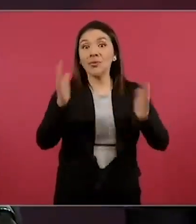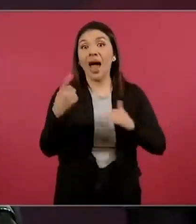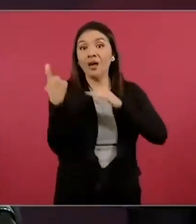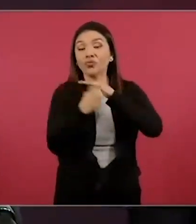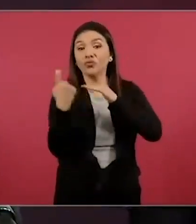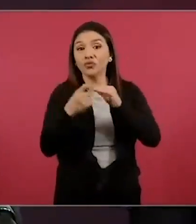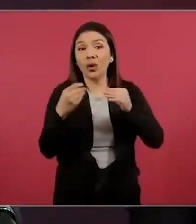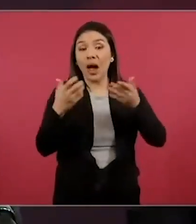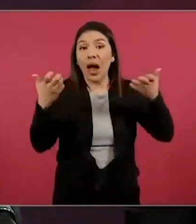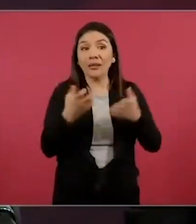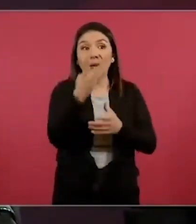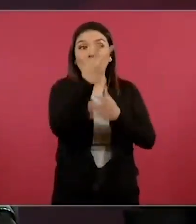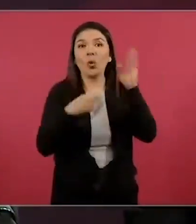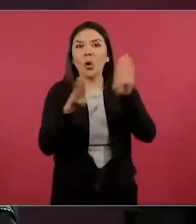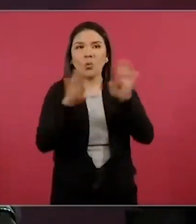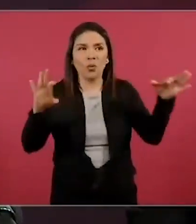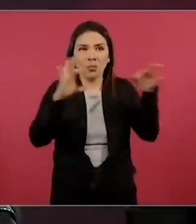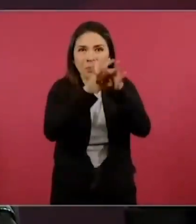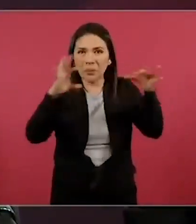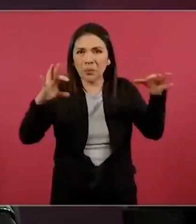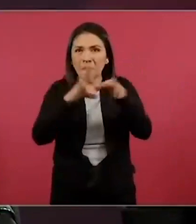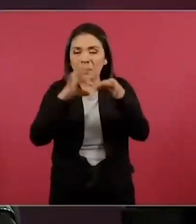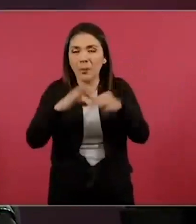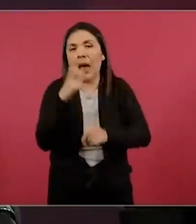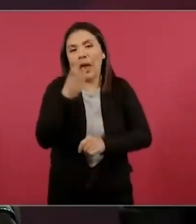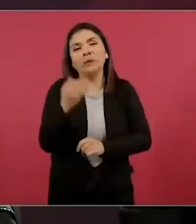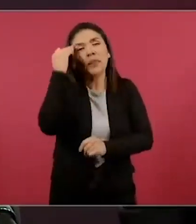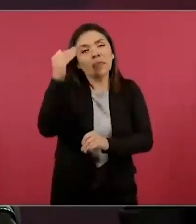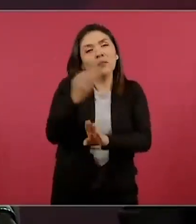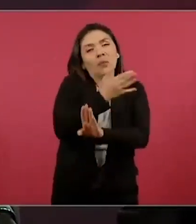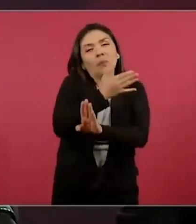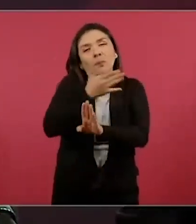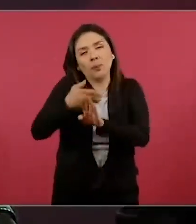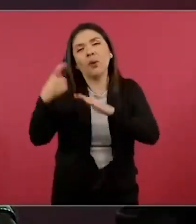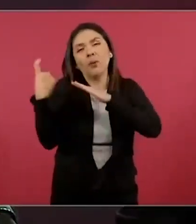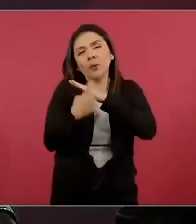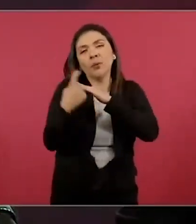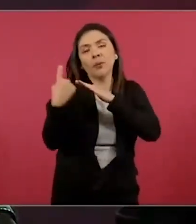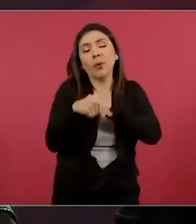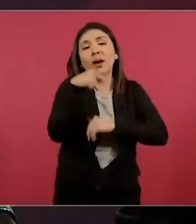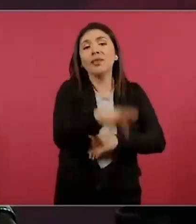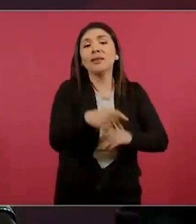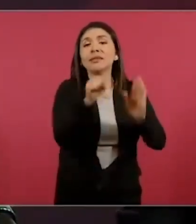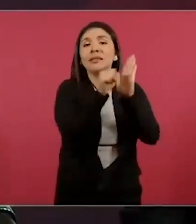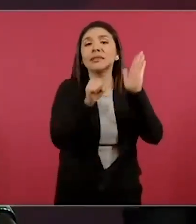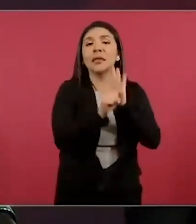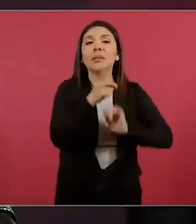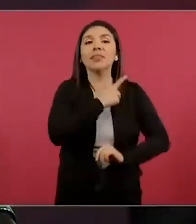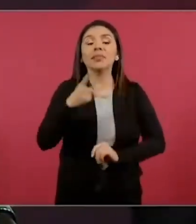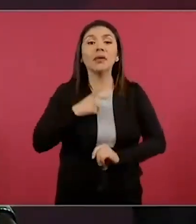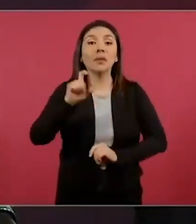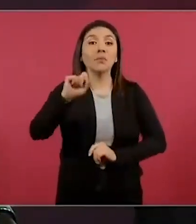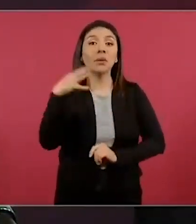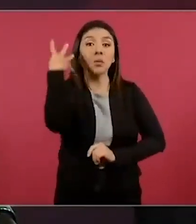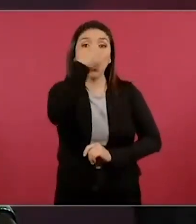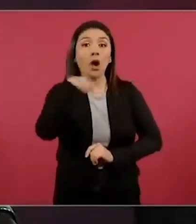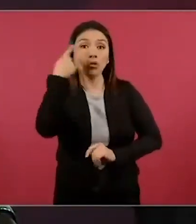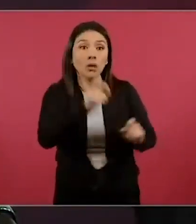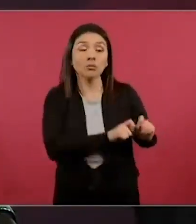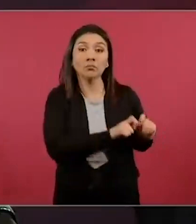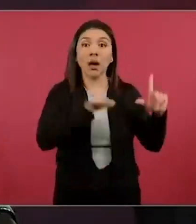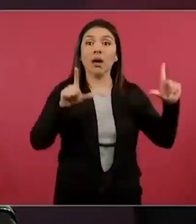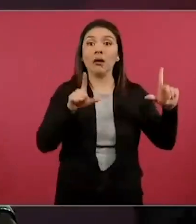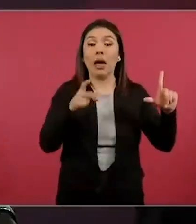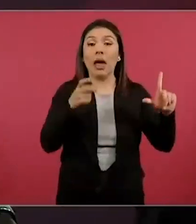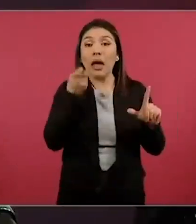se empiezan a sincronizar, lleva esto un tiempo y como el sistema tenía que estar las 24 horas arriba, entonces